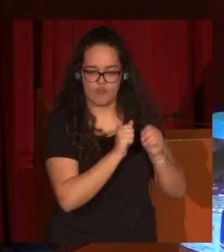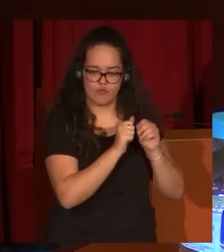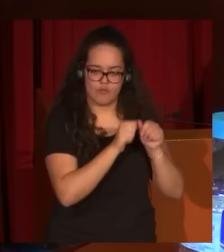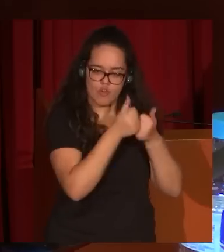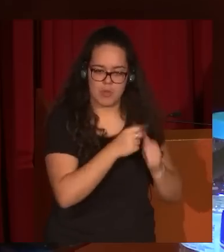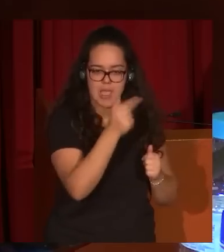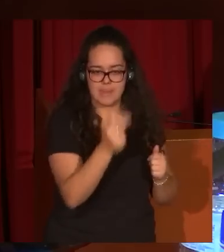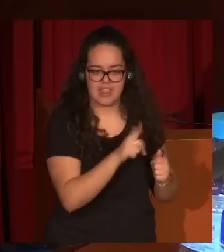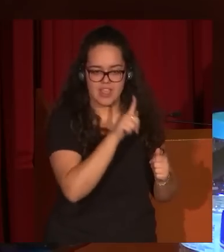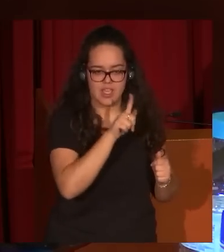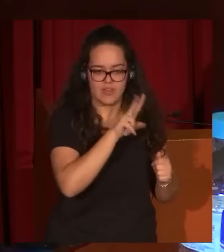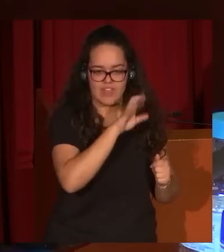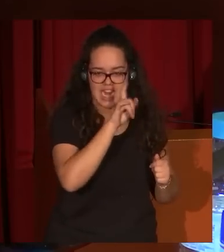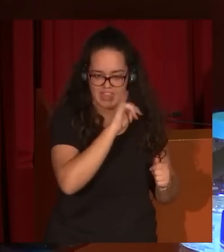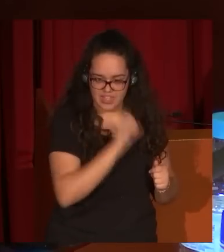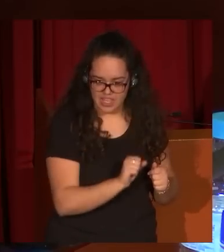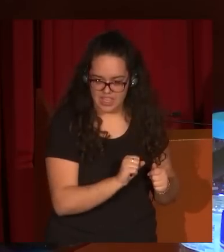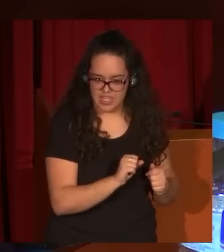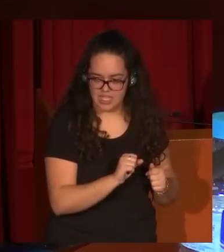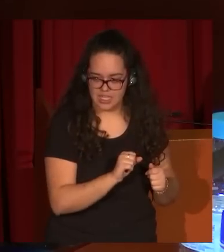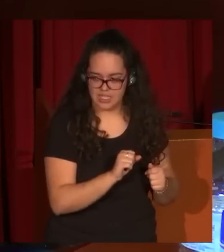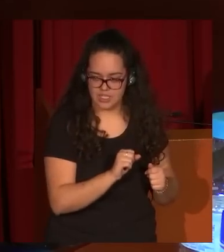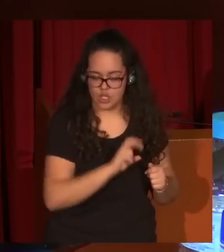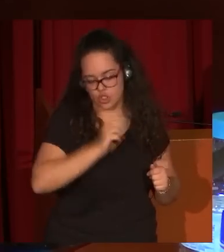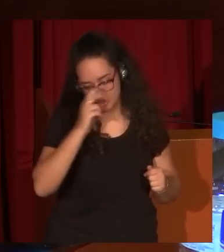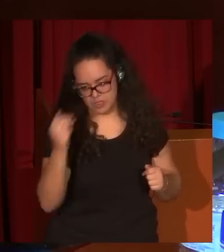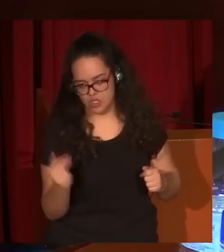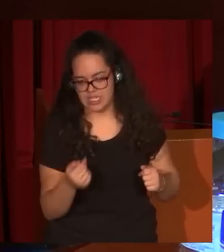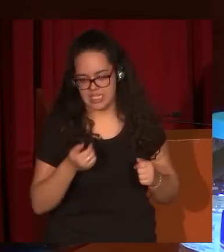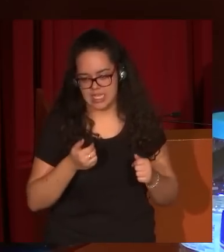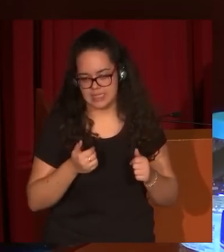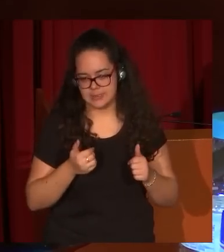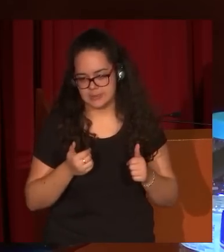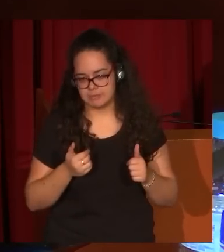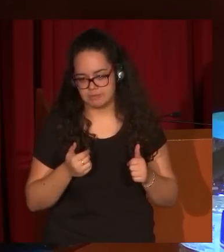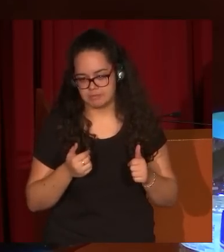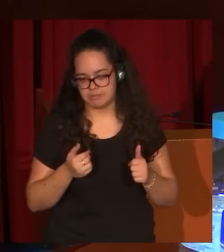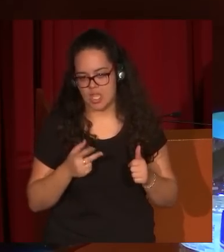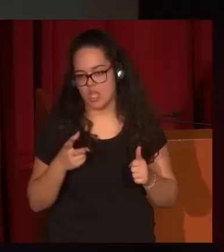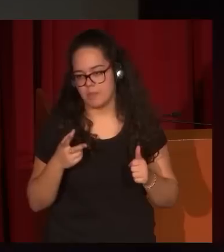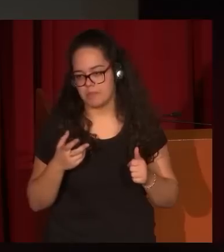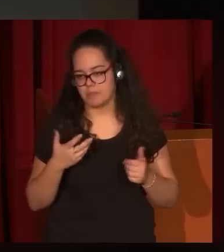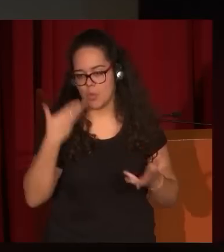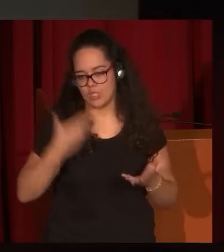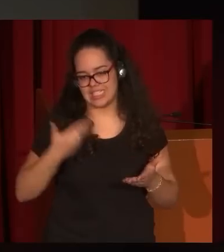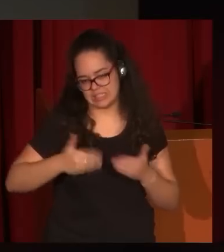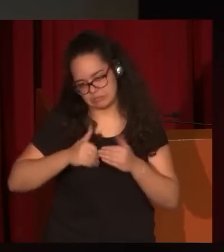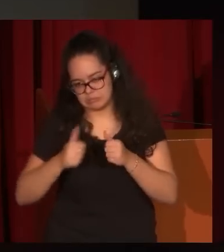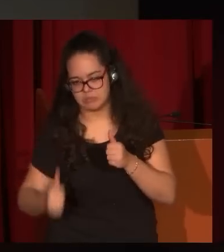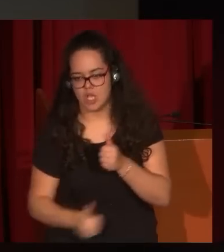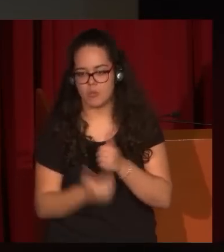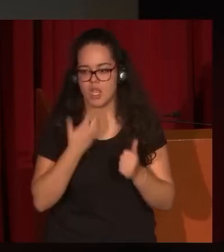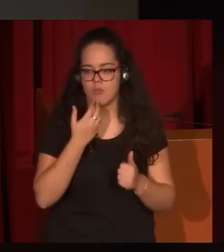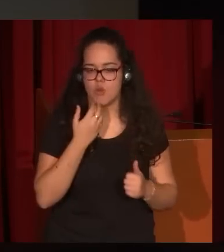estos mismos años, quizá un poquito después, otros pintores secundarios de su tiempo. Estoy recordando en este momento a Antonio Pérez Rubio,